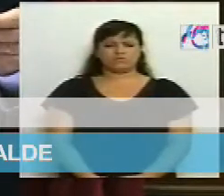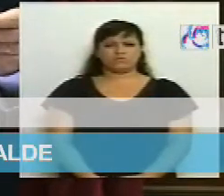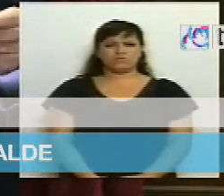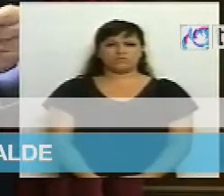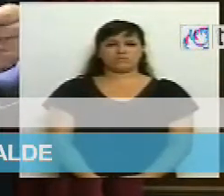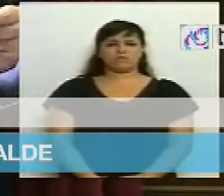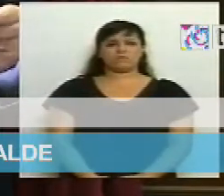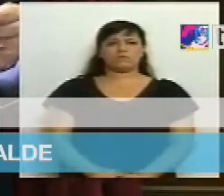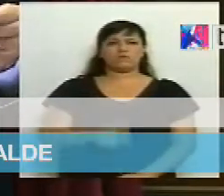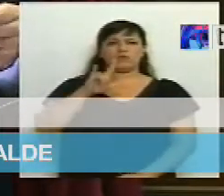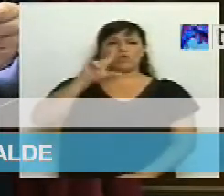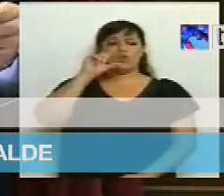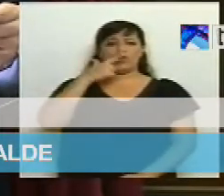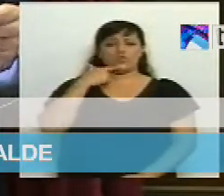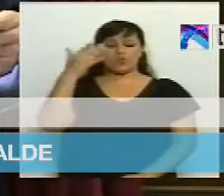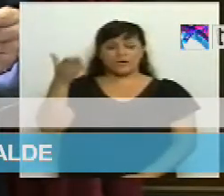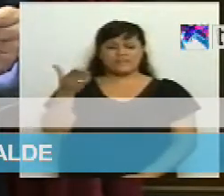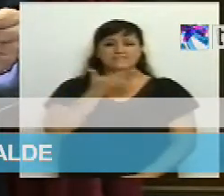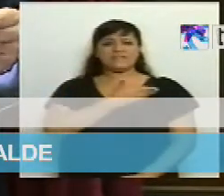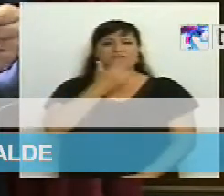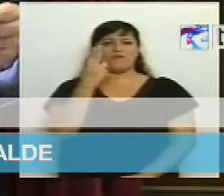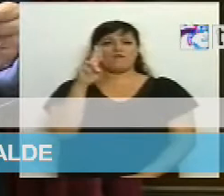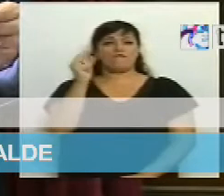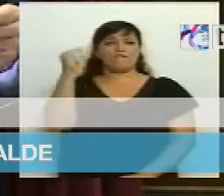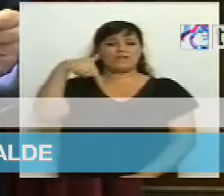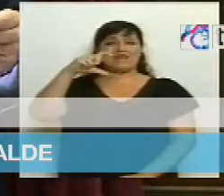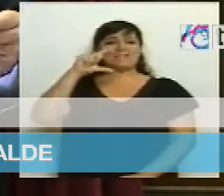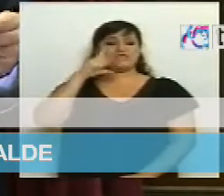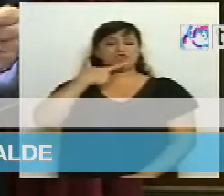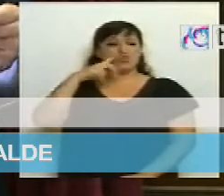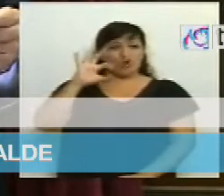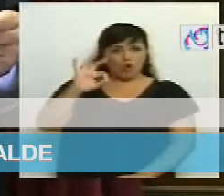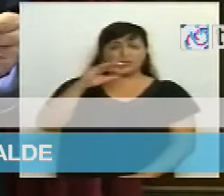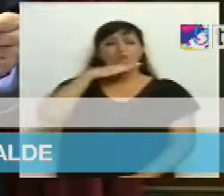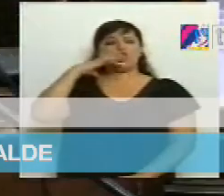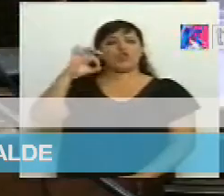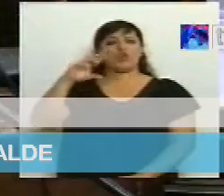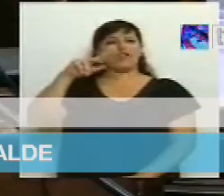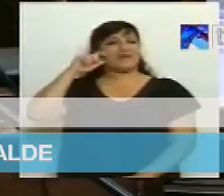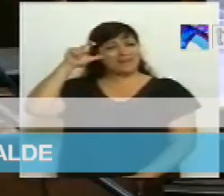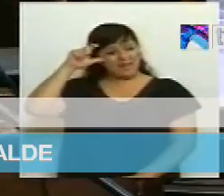Luis Francisco Jorge Zigoña.